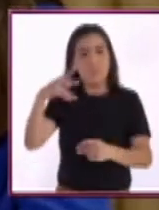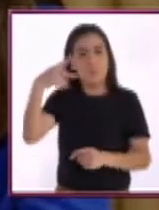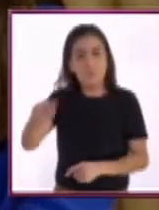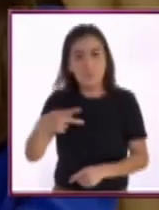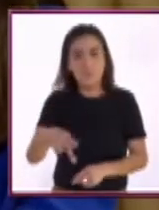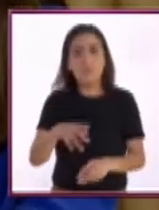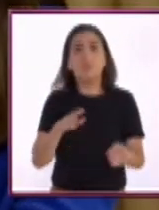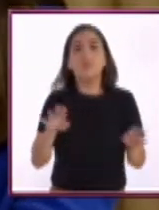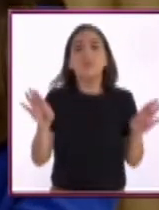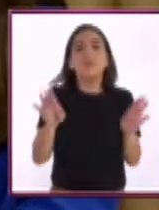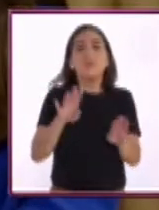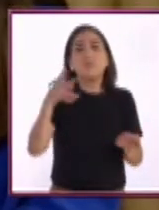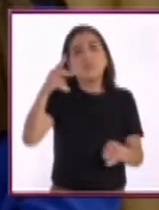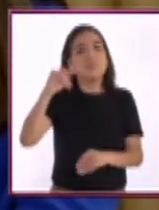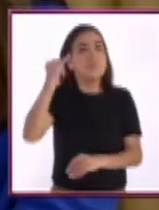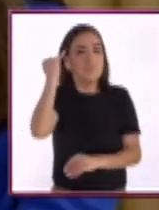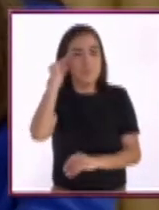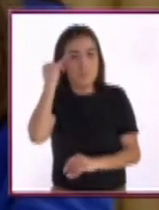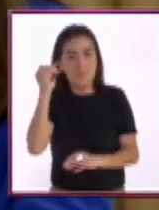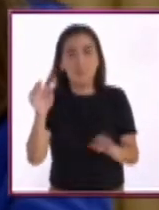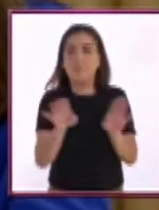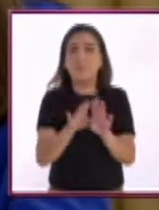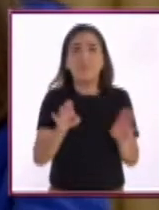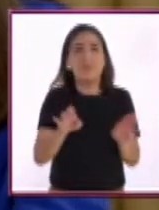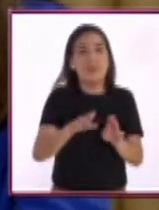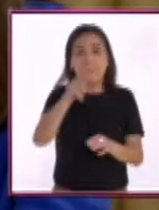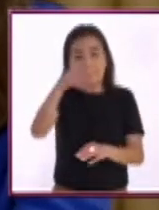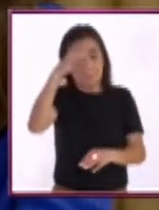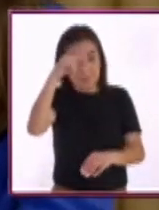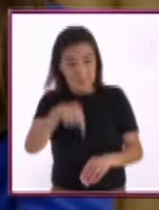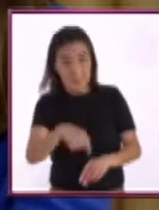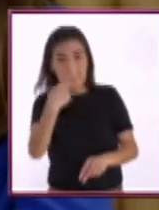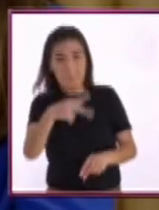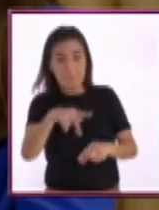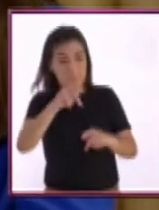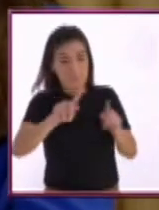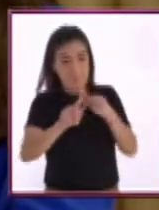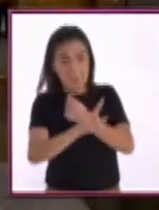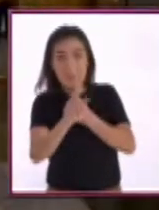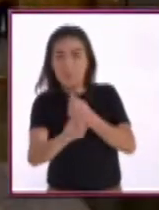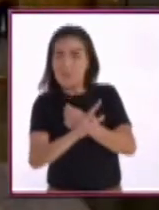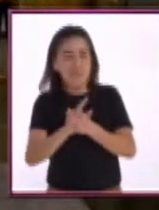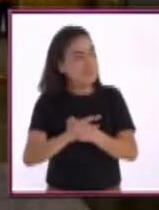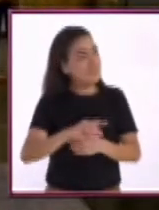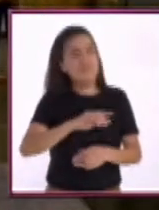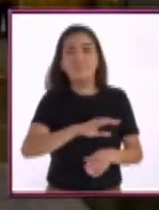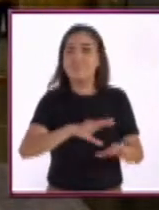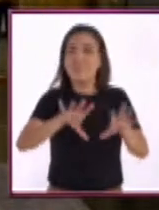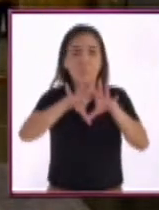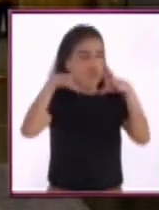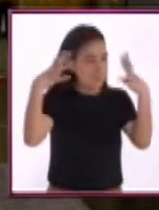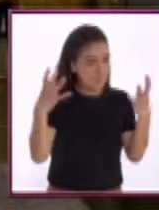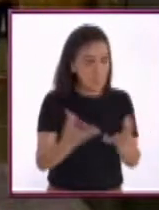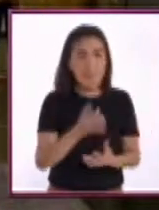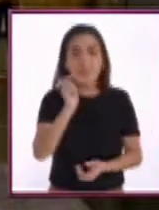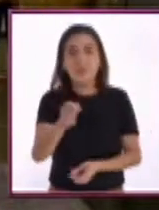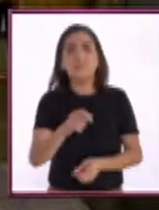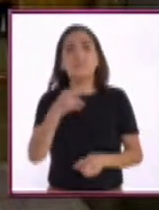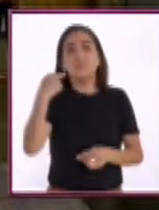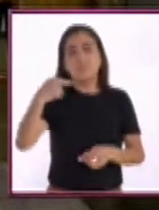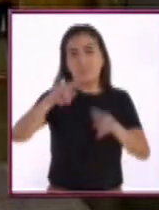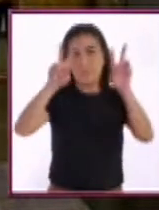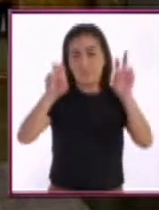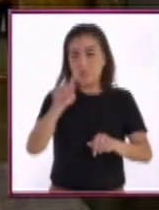originarios, por grupos endolingüísticos. Es un fenómeno global, no solamente de aquí de México. Le decimos